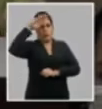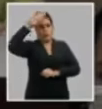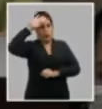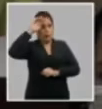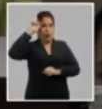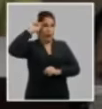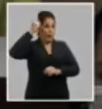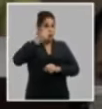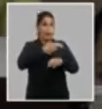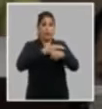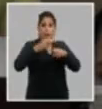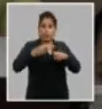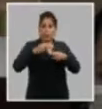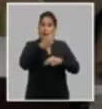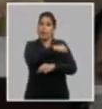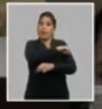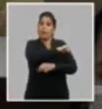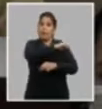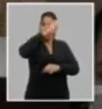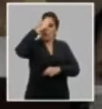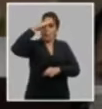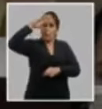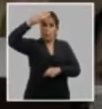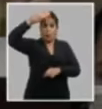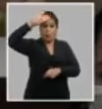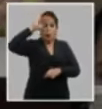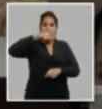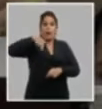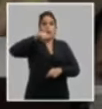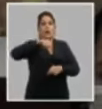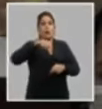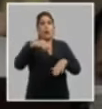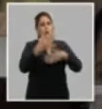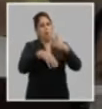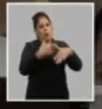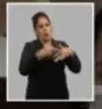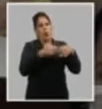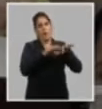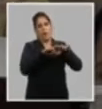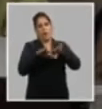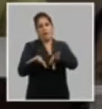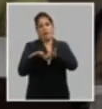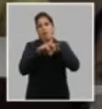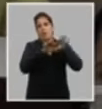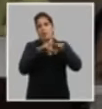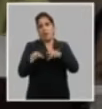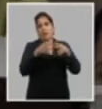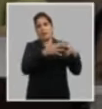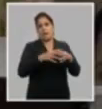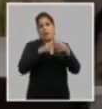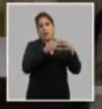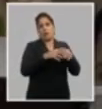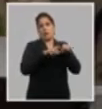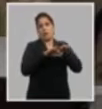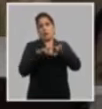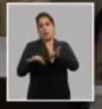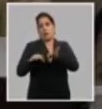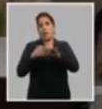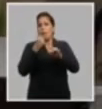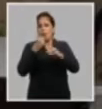la memoria histórica de nuestro pueblo ante todos los flagelos que hoy inciden y afectan el desarrollo